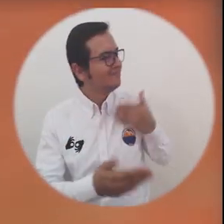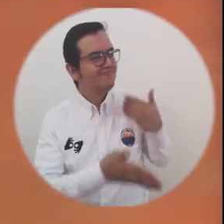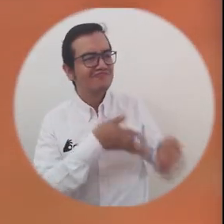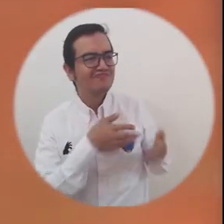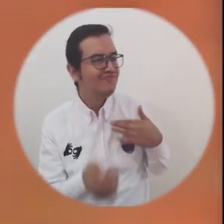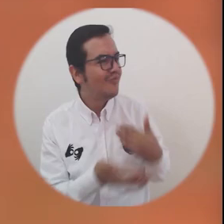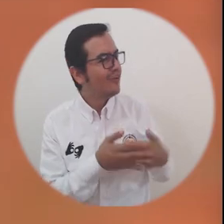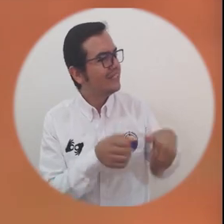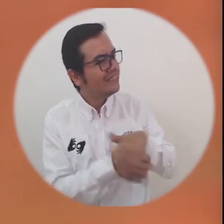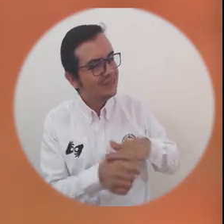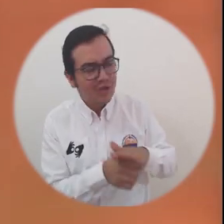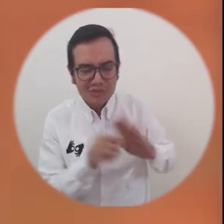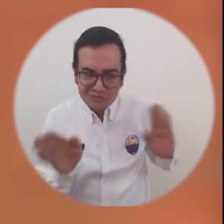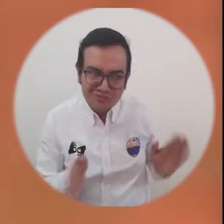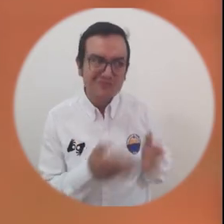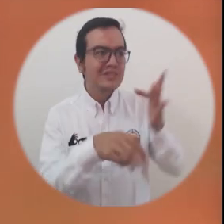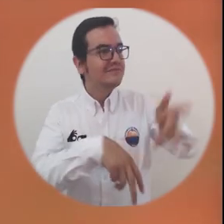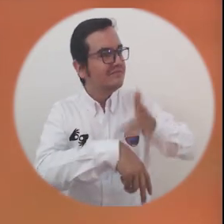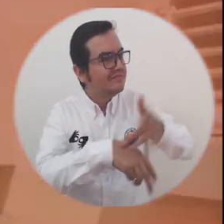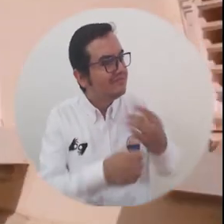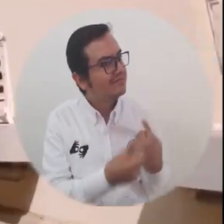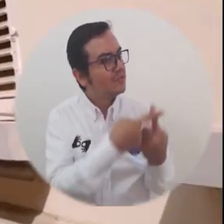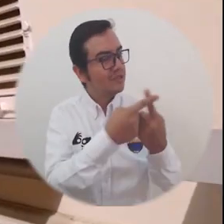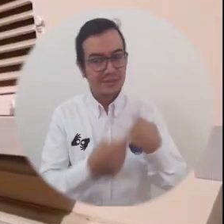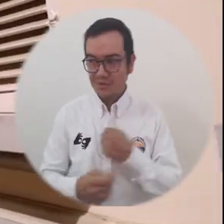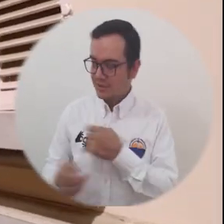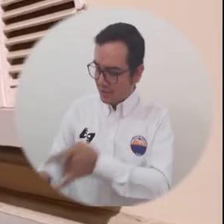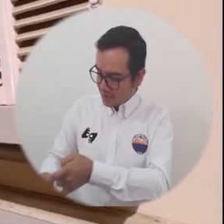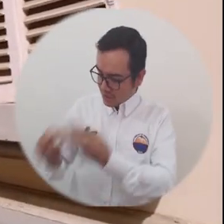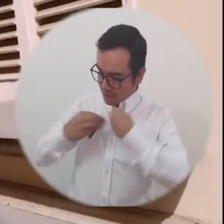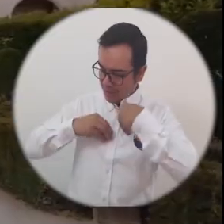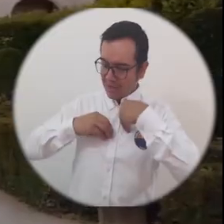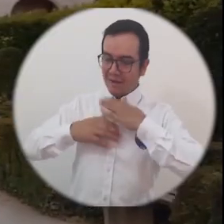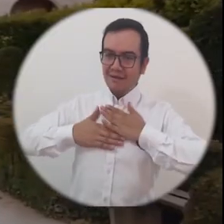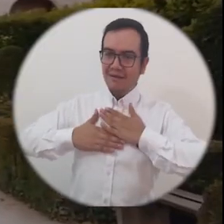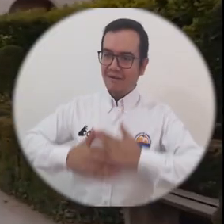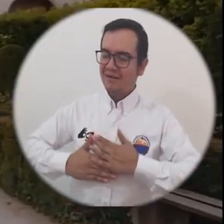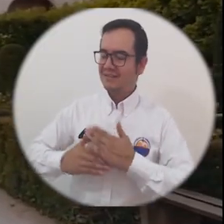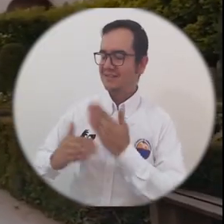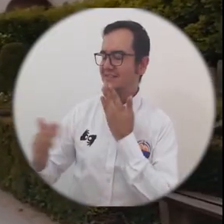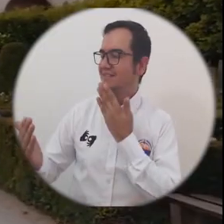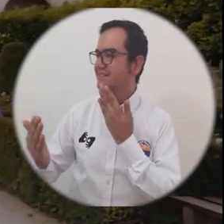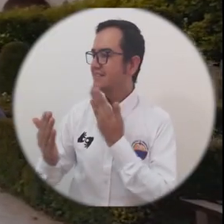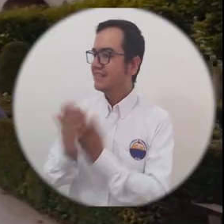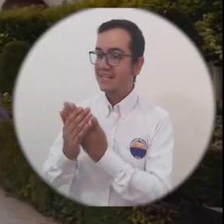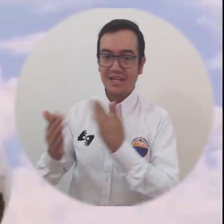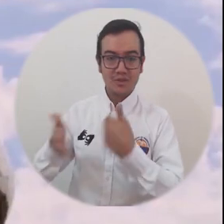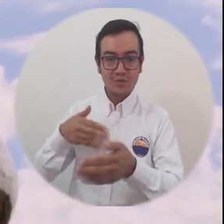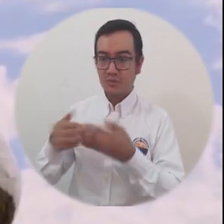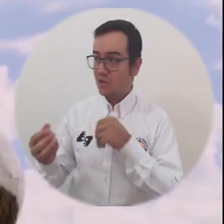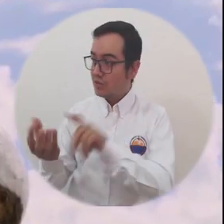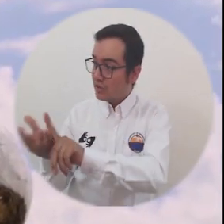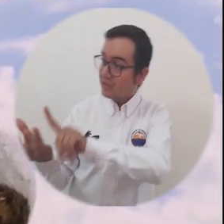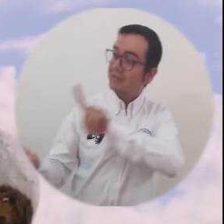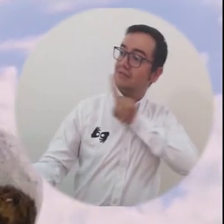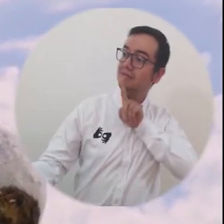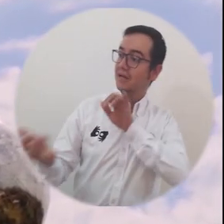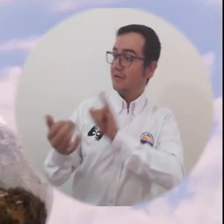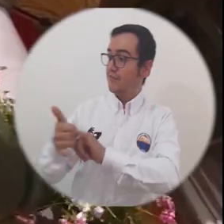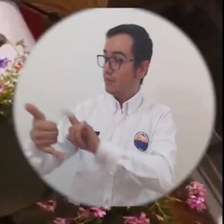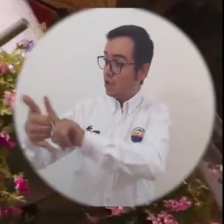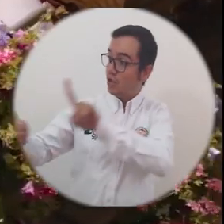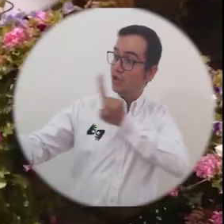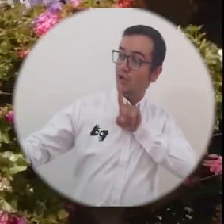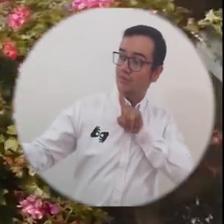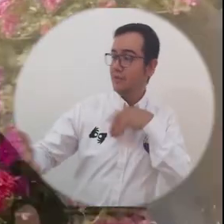importar que suceda o que pueda pasar o cómo se torne la situación es muy lindo saber que están ahí que están para nosotros incluso cuando ya estamos a un paso fuera